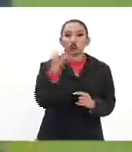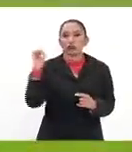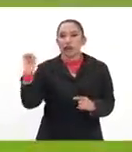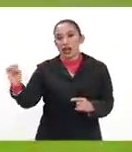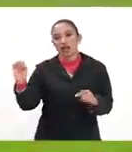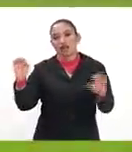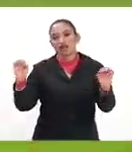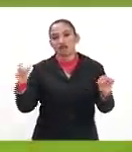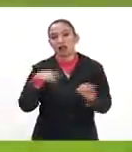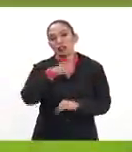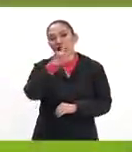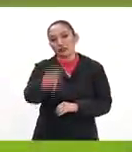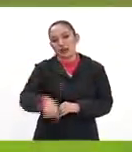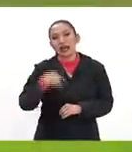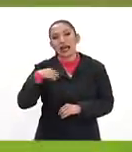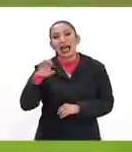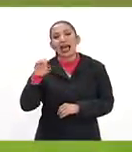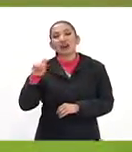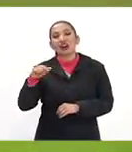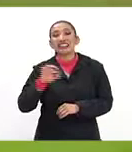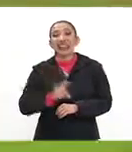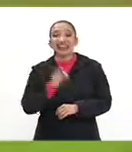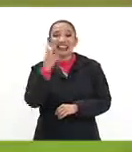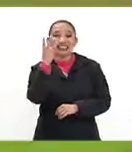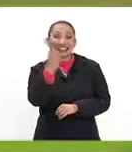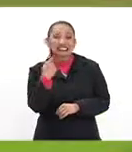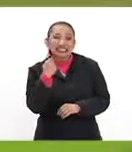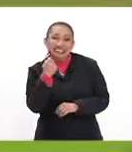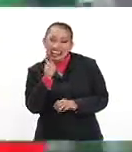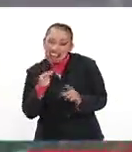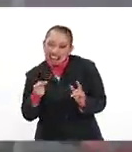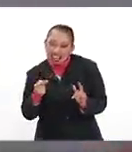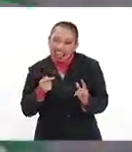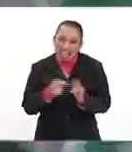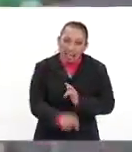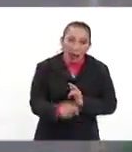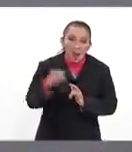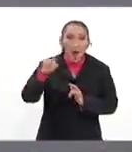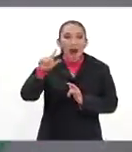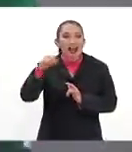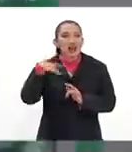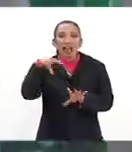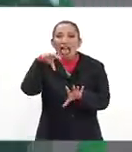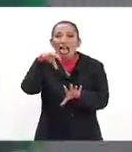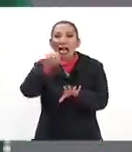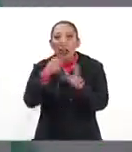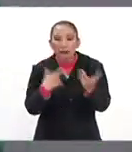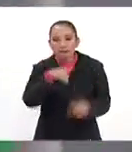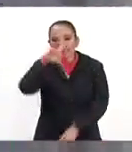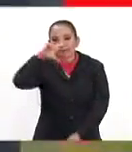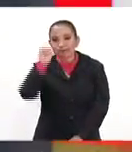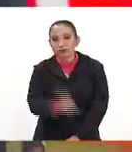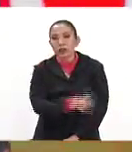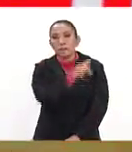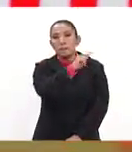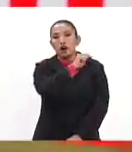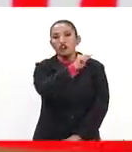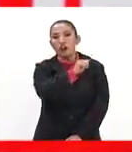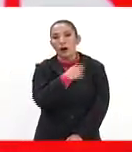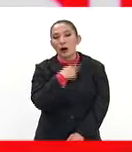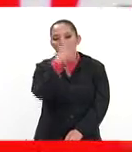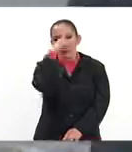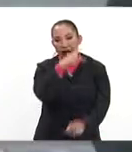goles por cero. Después Edno Cuña al 73. Iba a descontar para el Moreirense. No le alcanza Porto con dos goles de